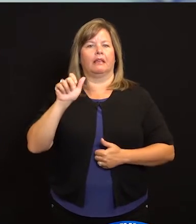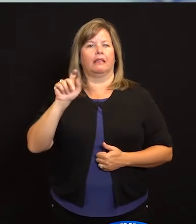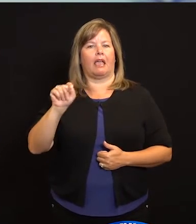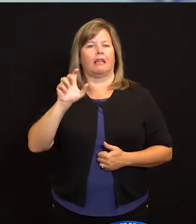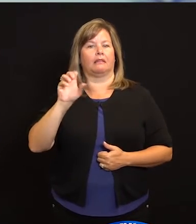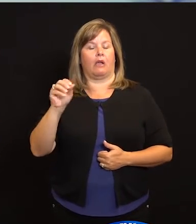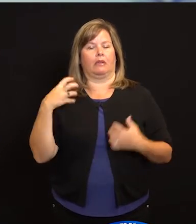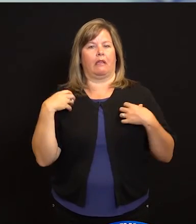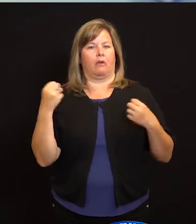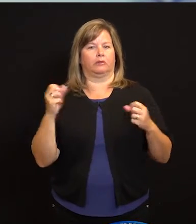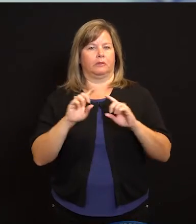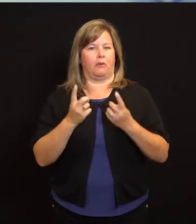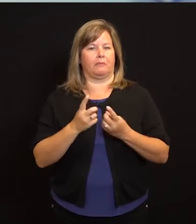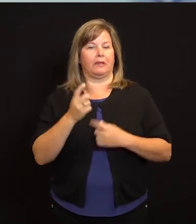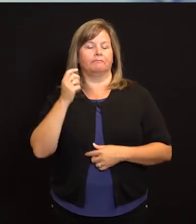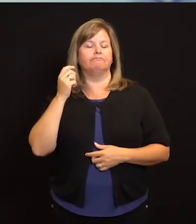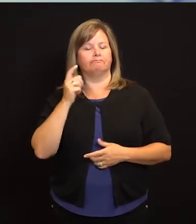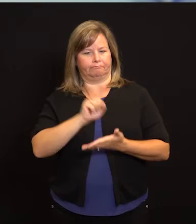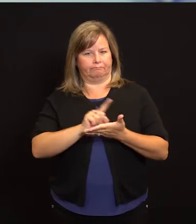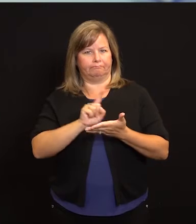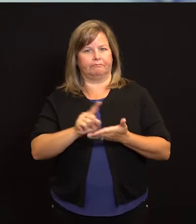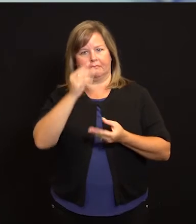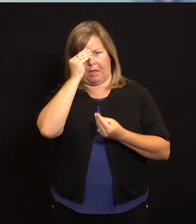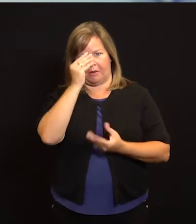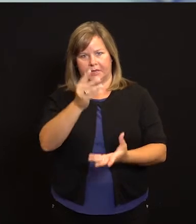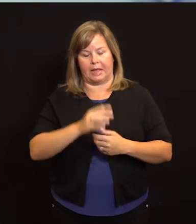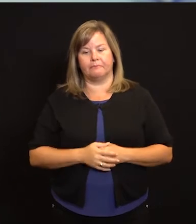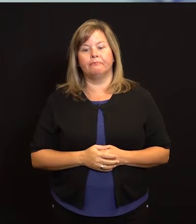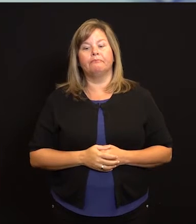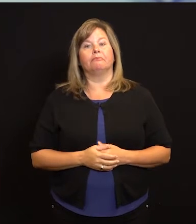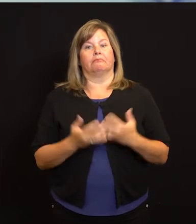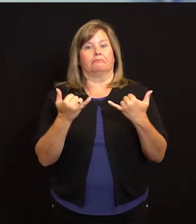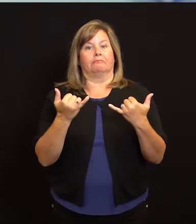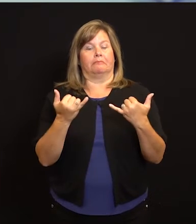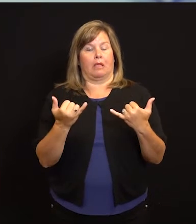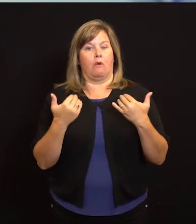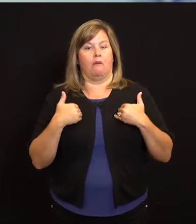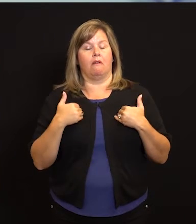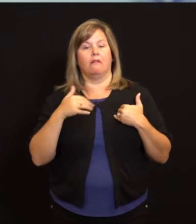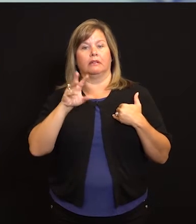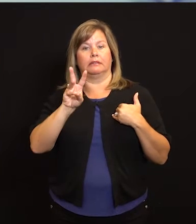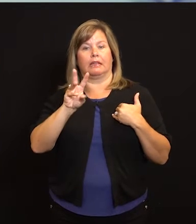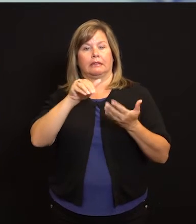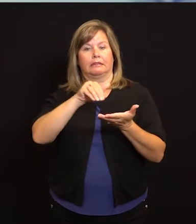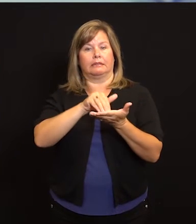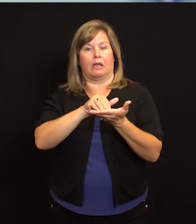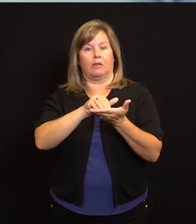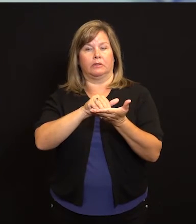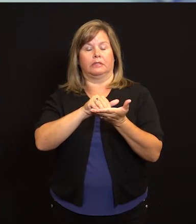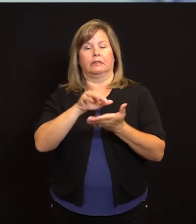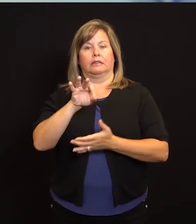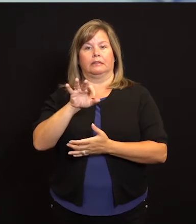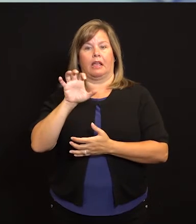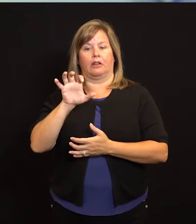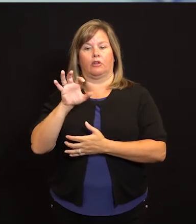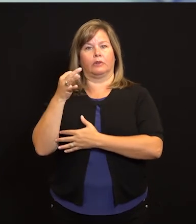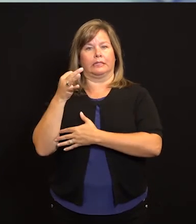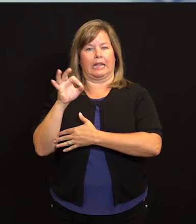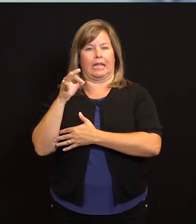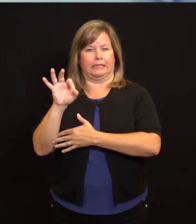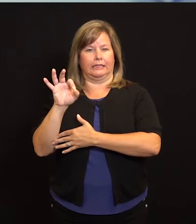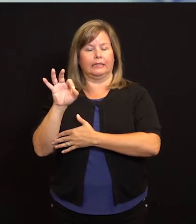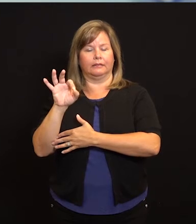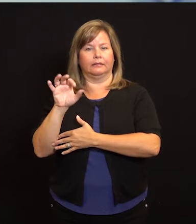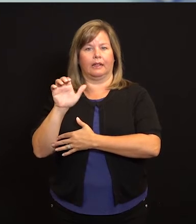de esta semana. Aquí en el Condado de Kent actualmente estamos reportando 6,919 casos diagnosticados.